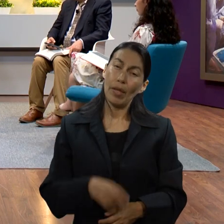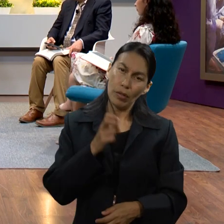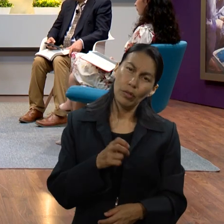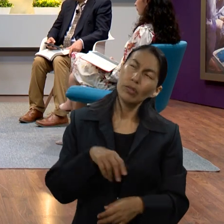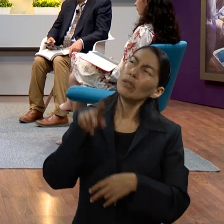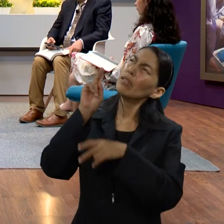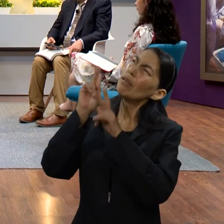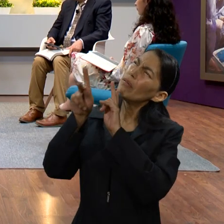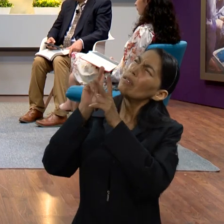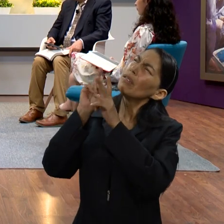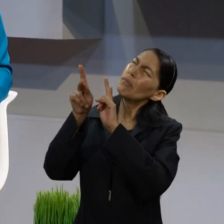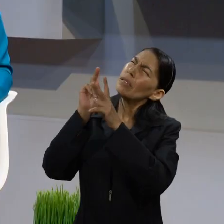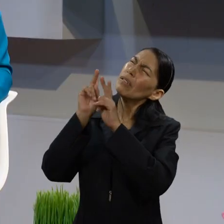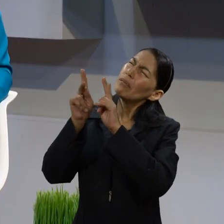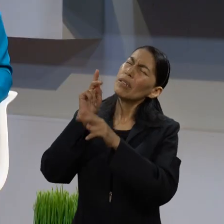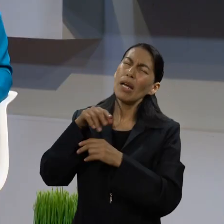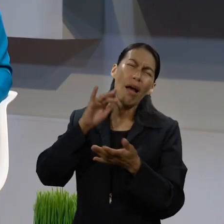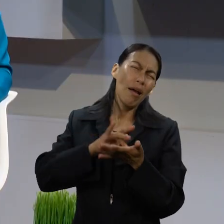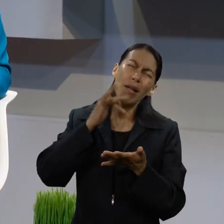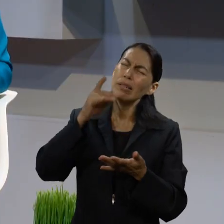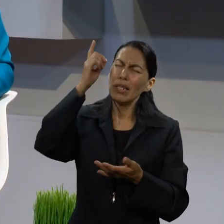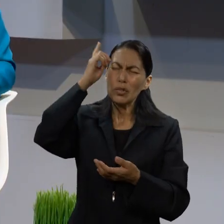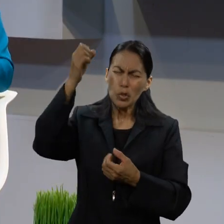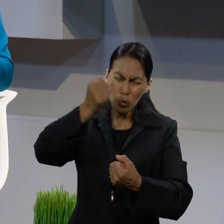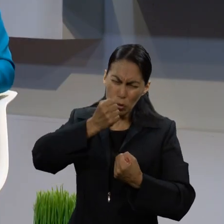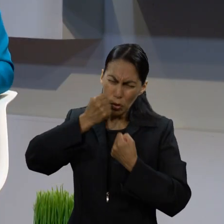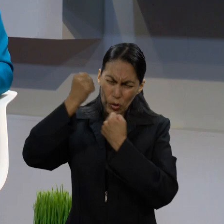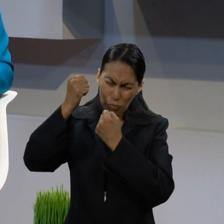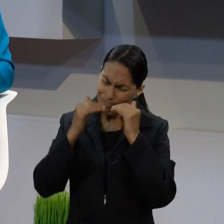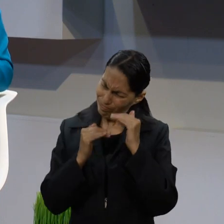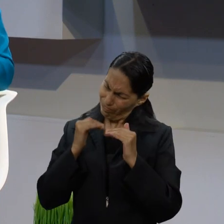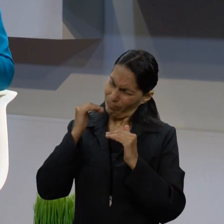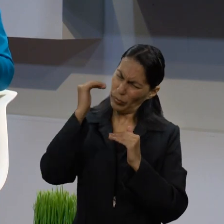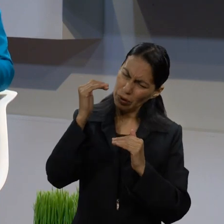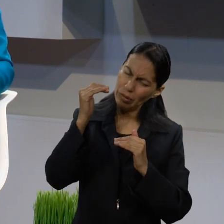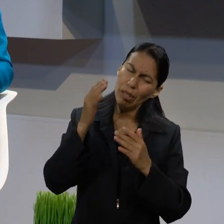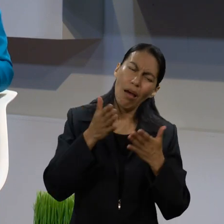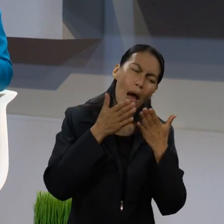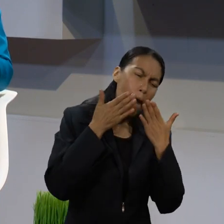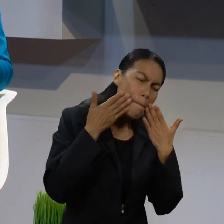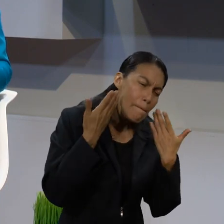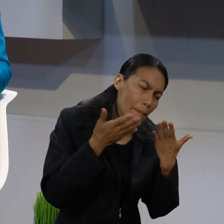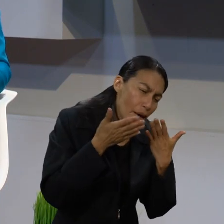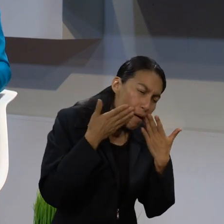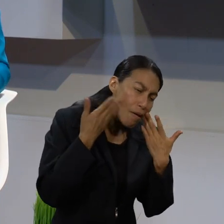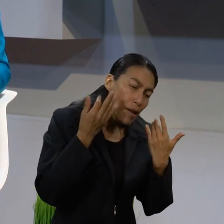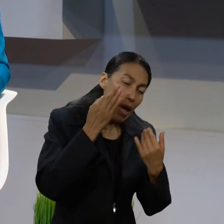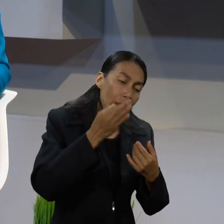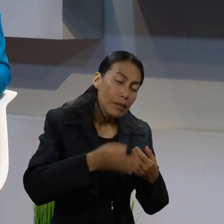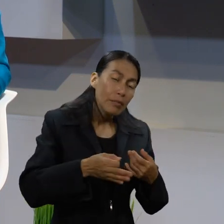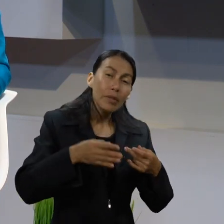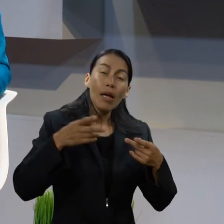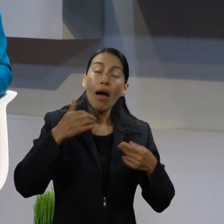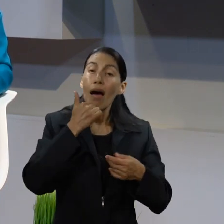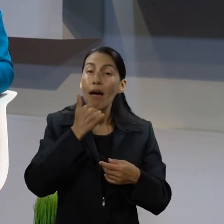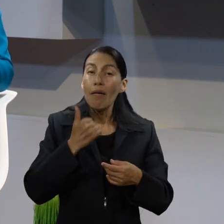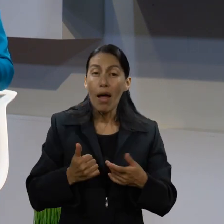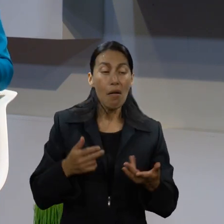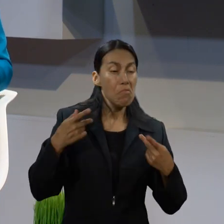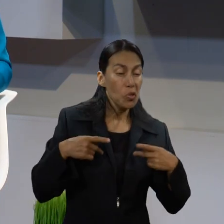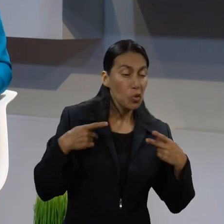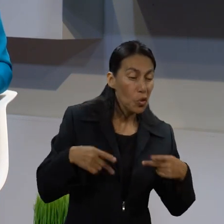Y comienza ese alegato con Dios. Gracias al Señor que un Dios supremo, soberano, todopoderoso,